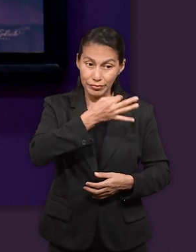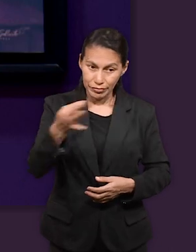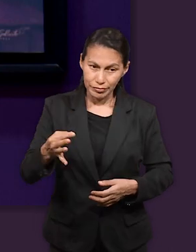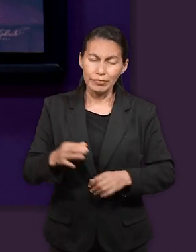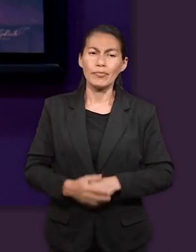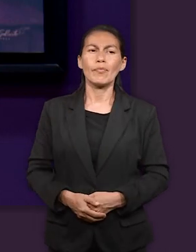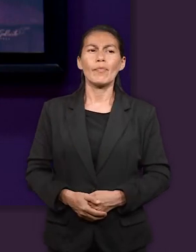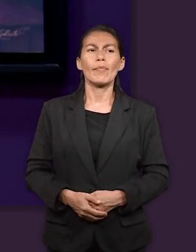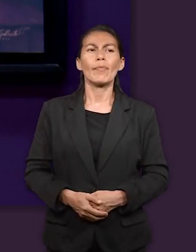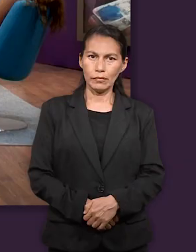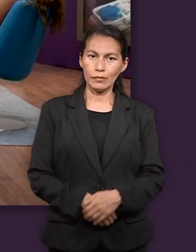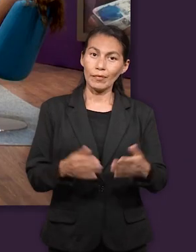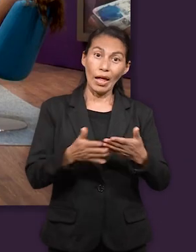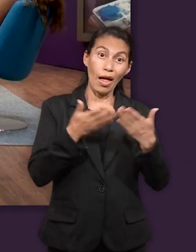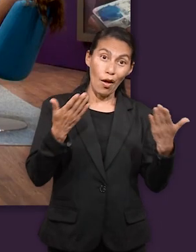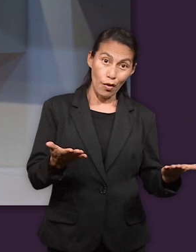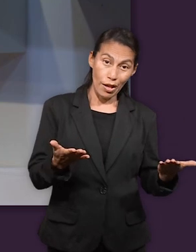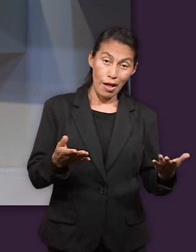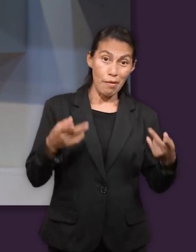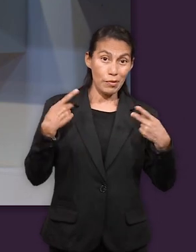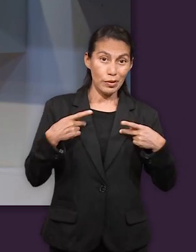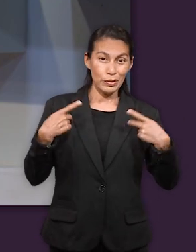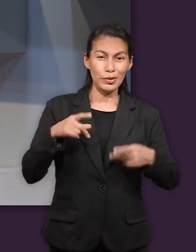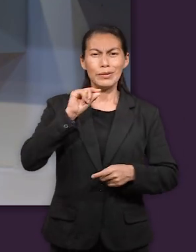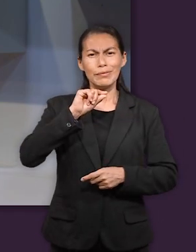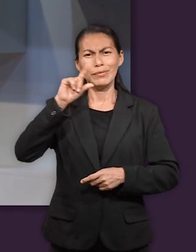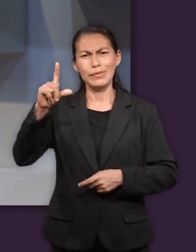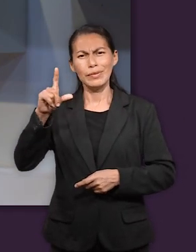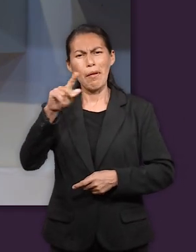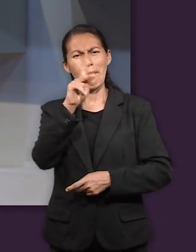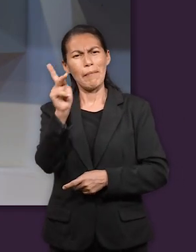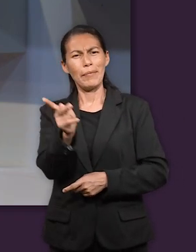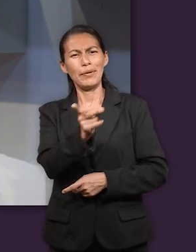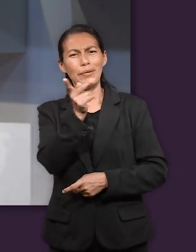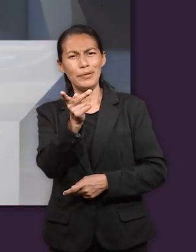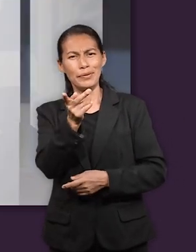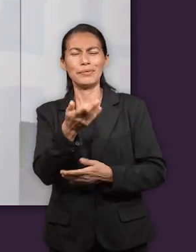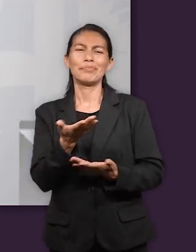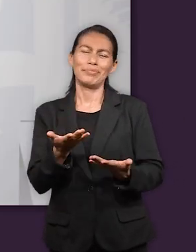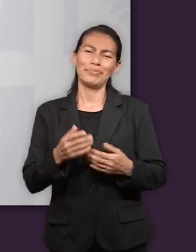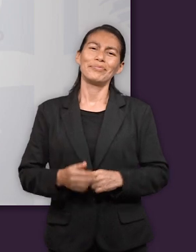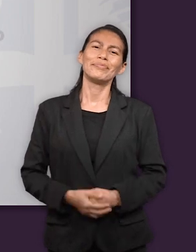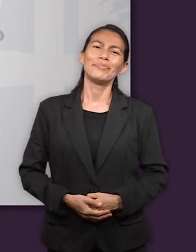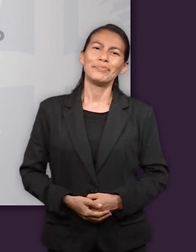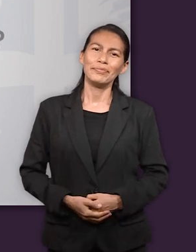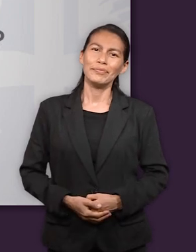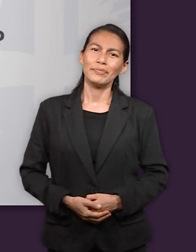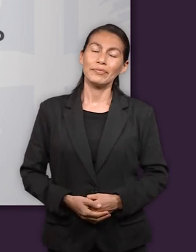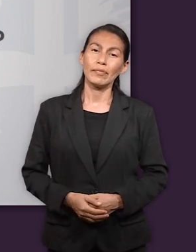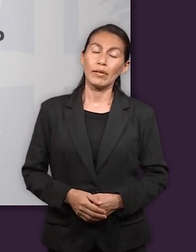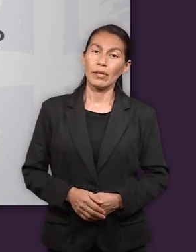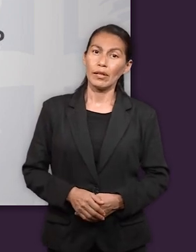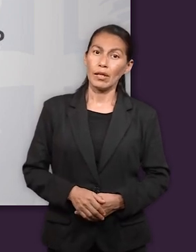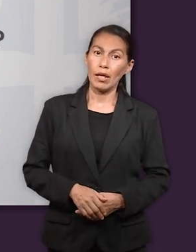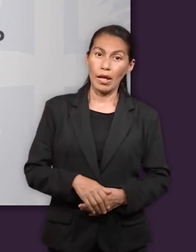abundancia vamos ahora con nuestro experto y tenemos la siguiente pregunta que le queremos hacer después de